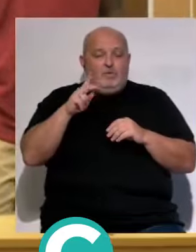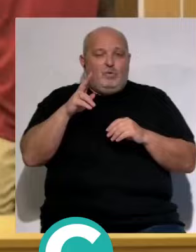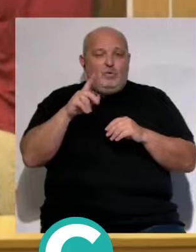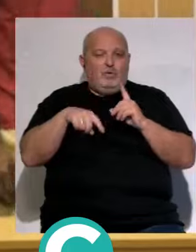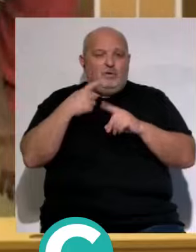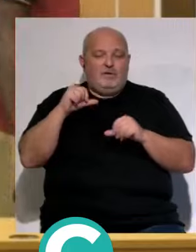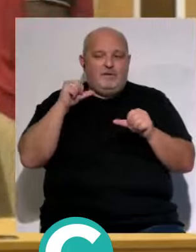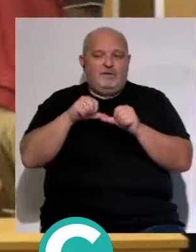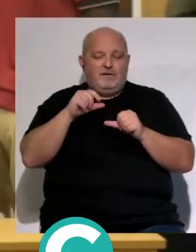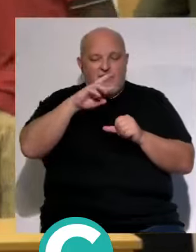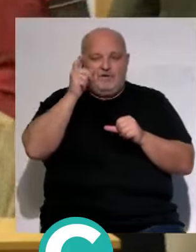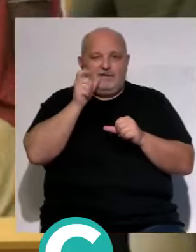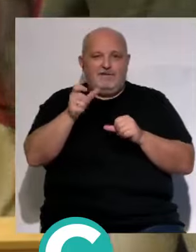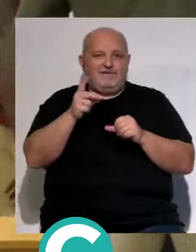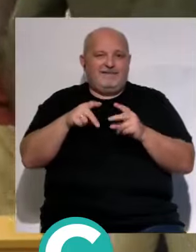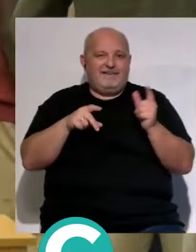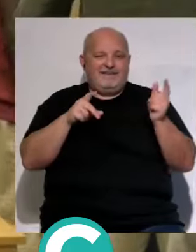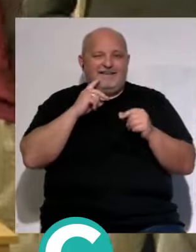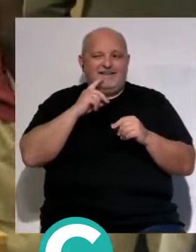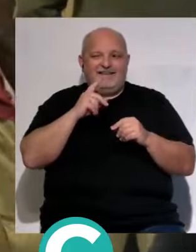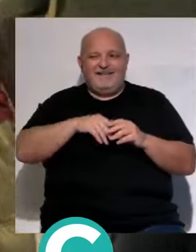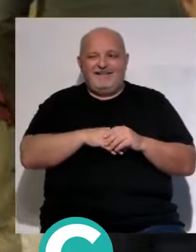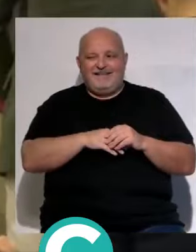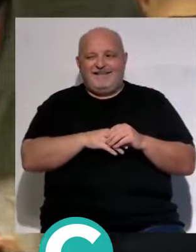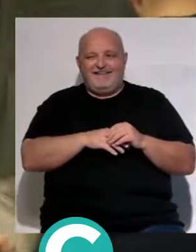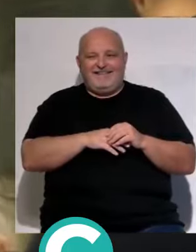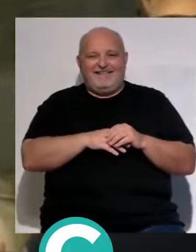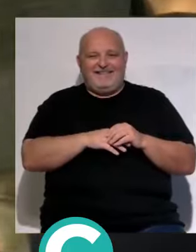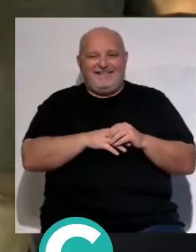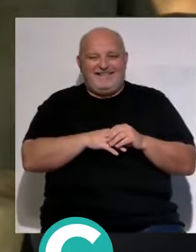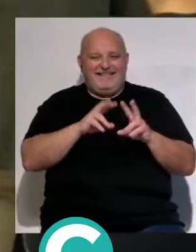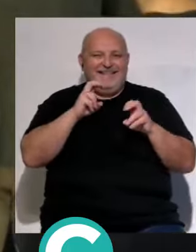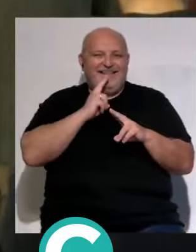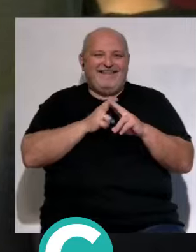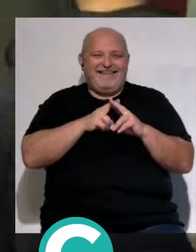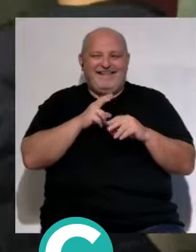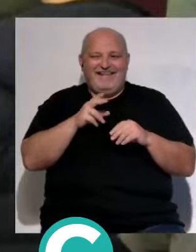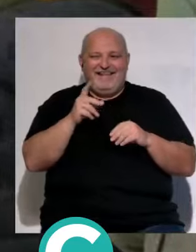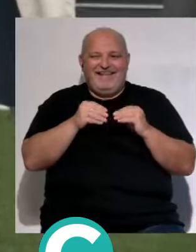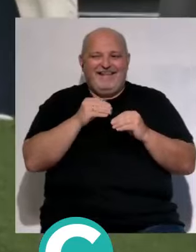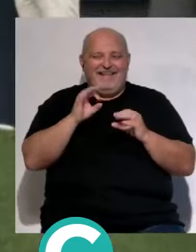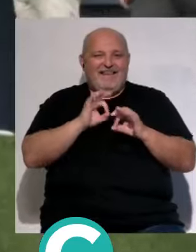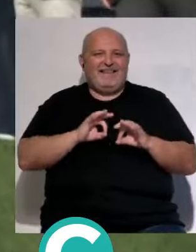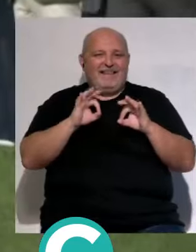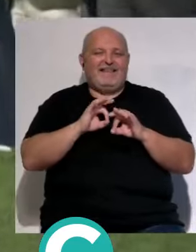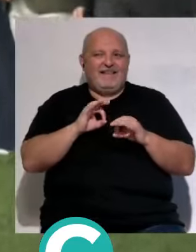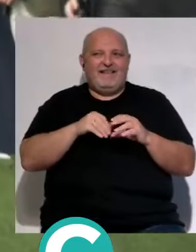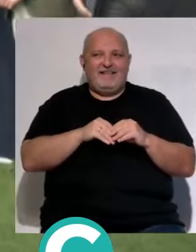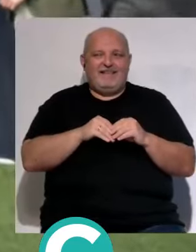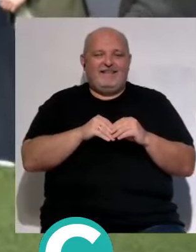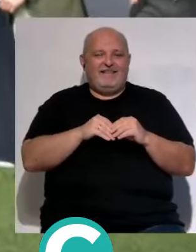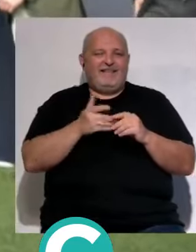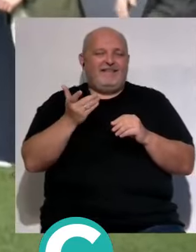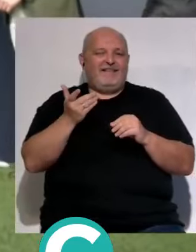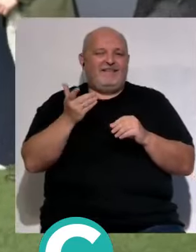el nombre después que nunca me lo aprendía ahora me digo es evidente que si es odio que si no lo ha puesto es por algo pero el